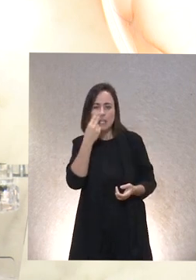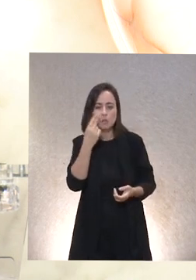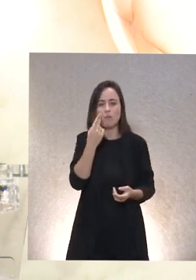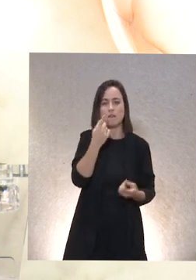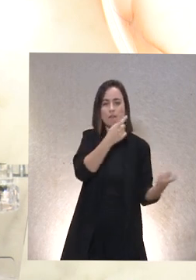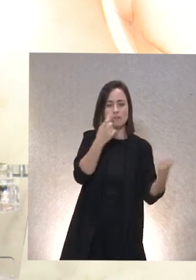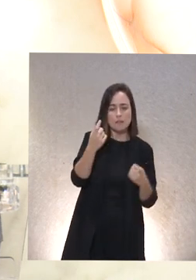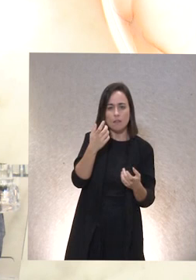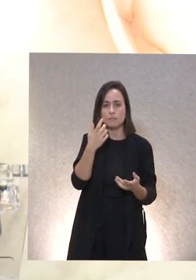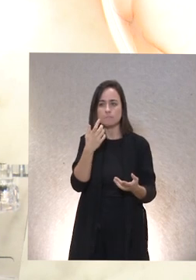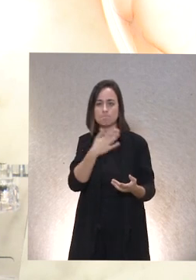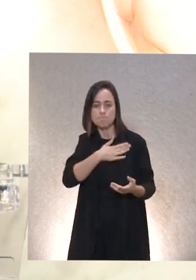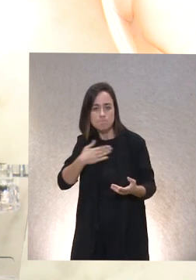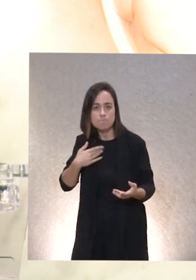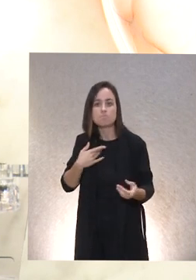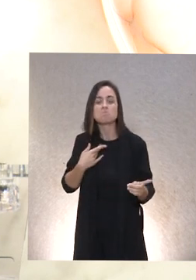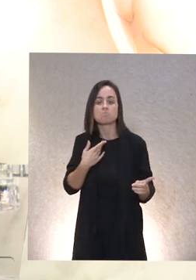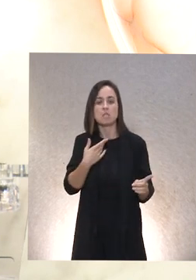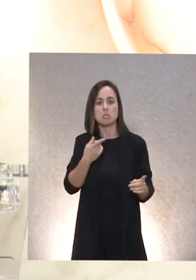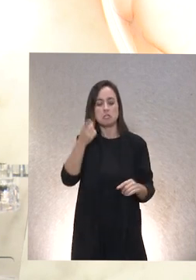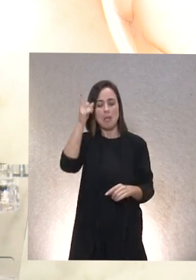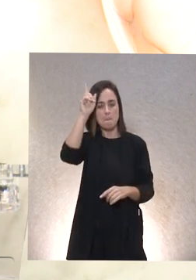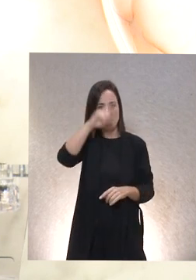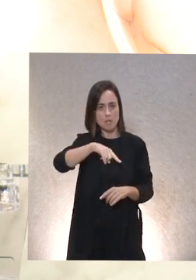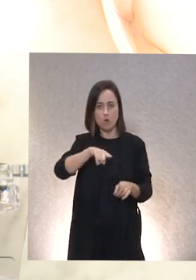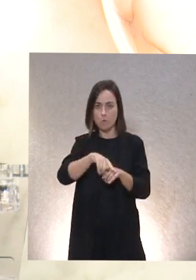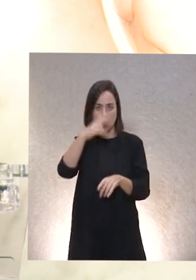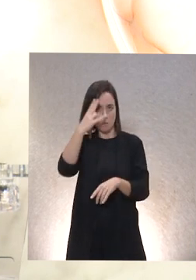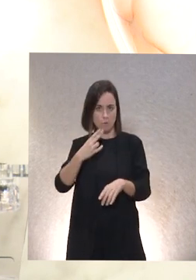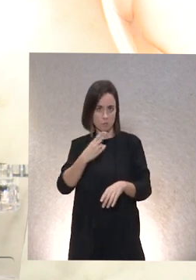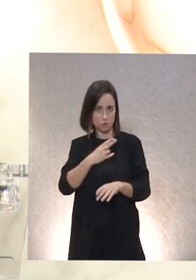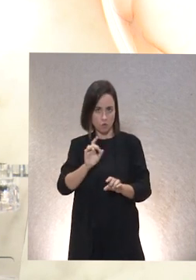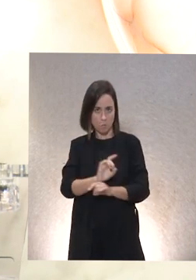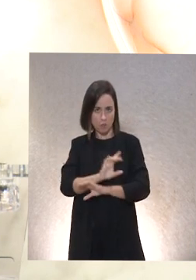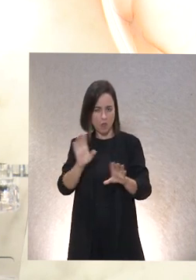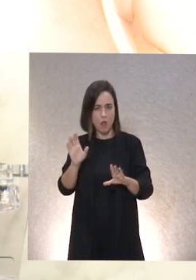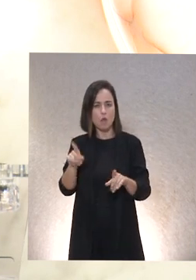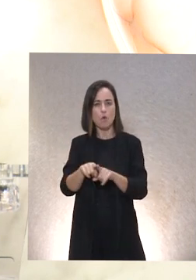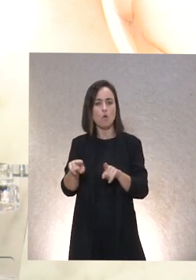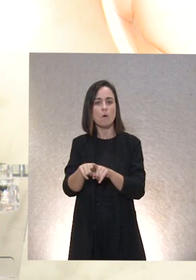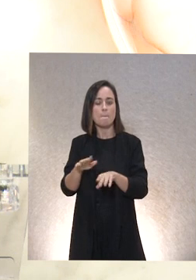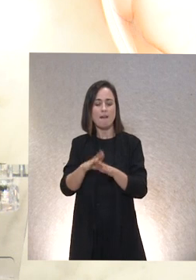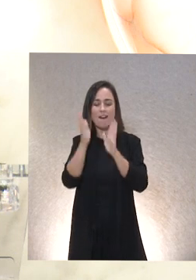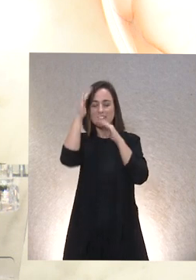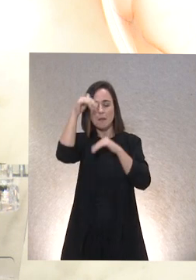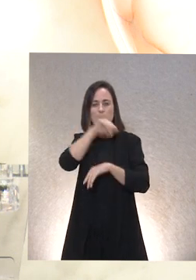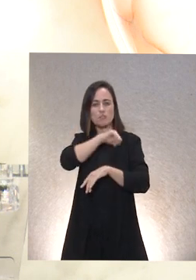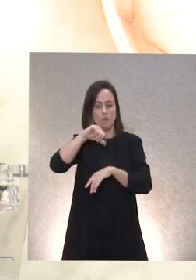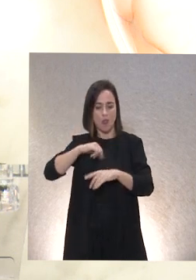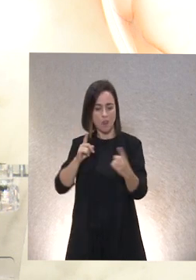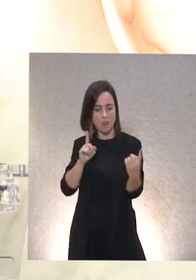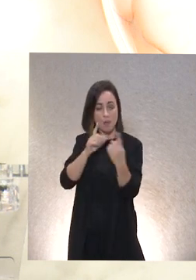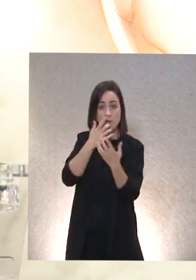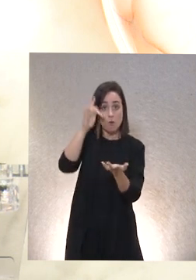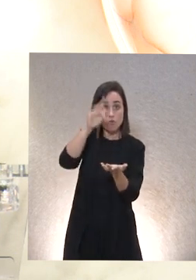presentar pero también y eso también lo digo como compromiso para atender de un modo personalizado aquellas